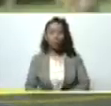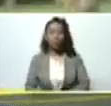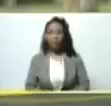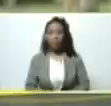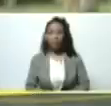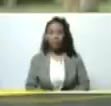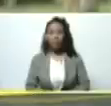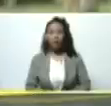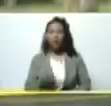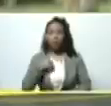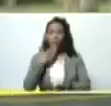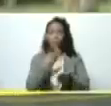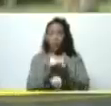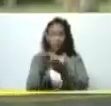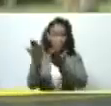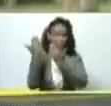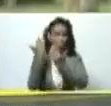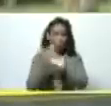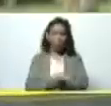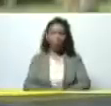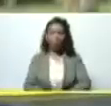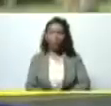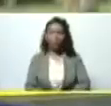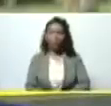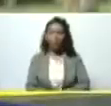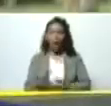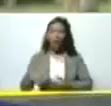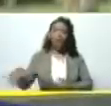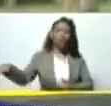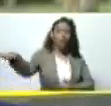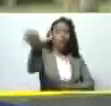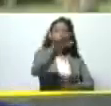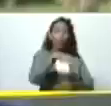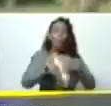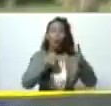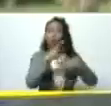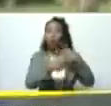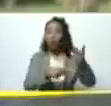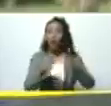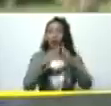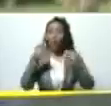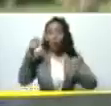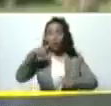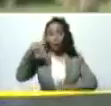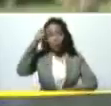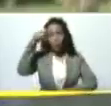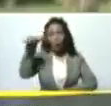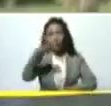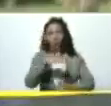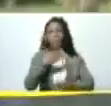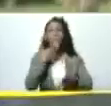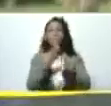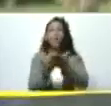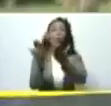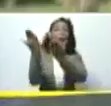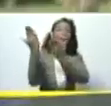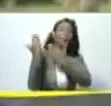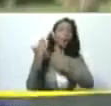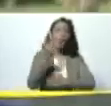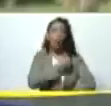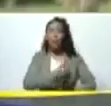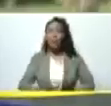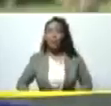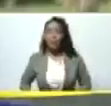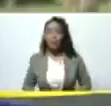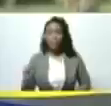pido apoyo a todos los productores a todo el pueblo pido apoyo a los presidentes